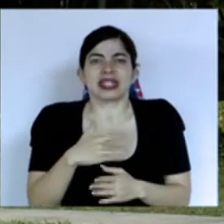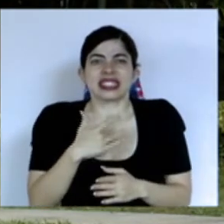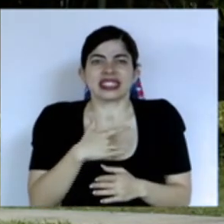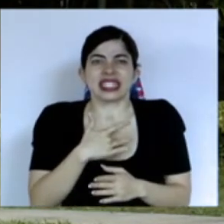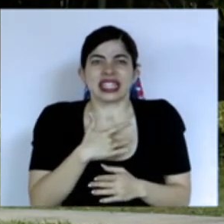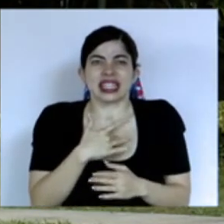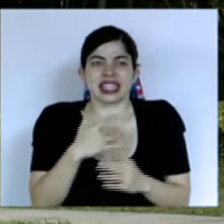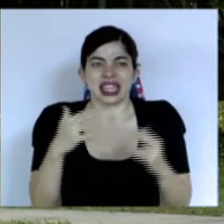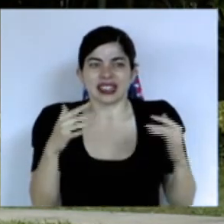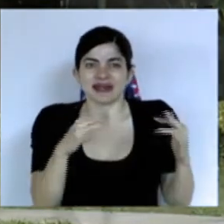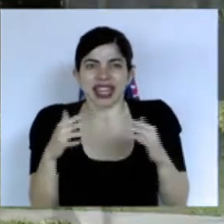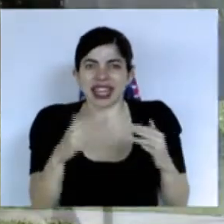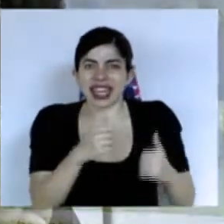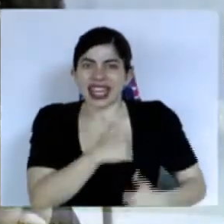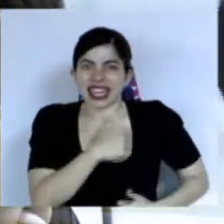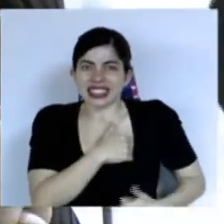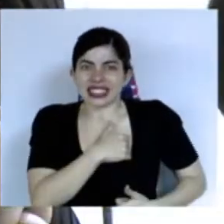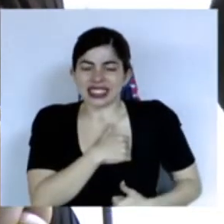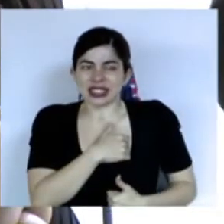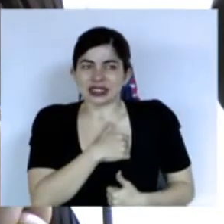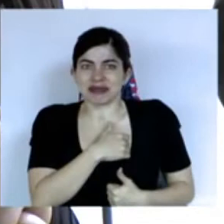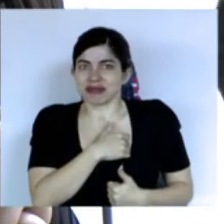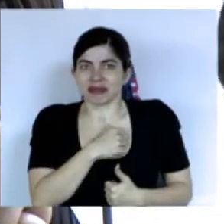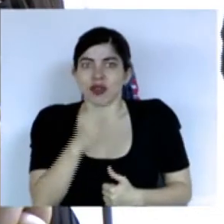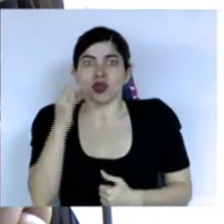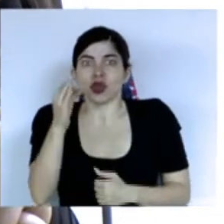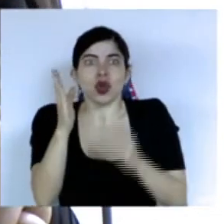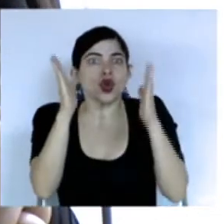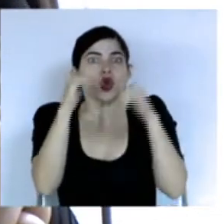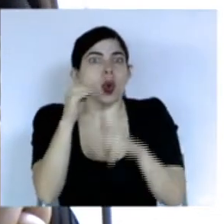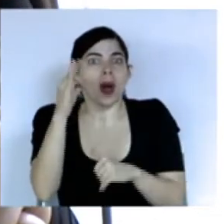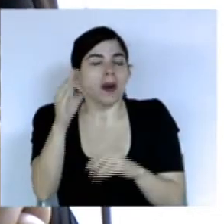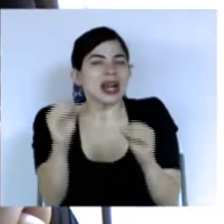fuerzas armadas ya no habrá una persona